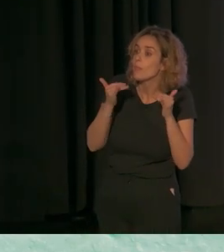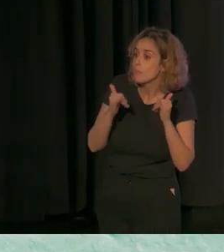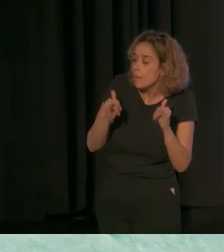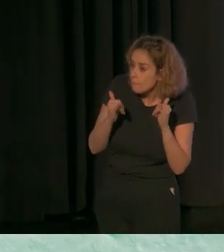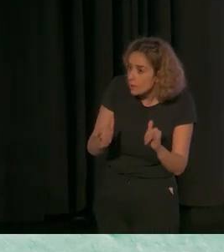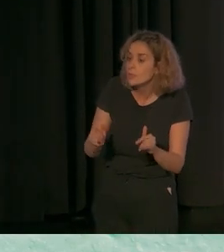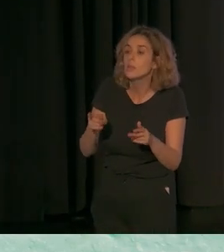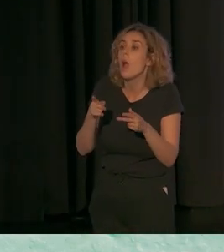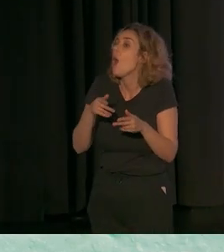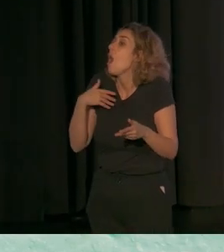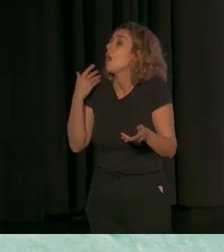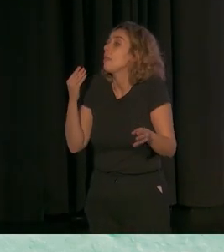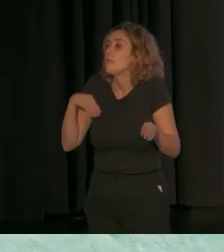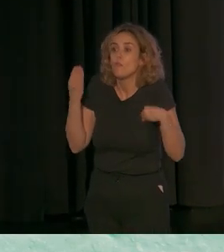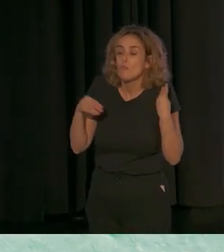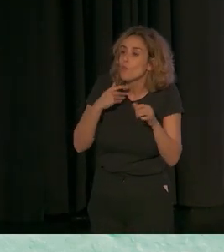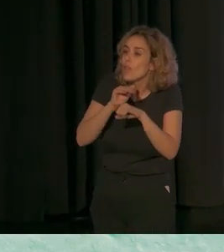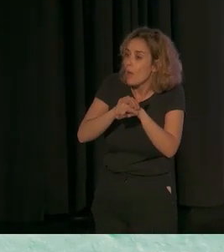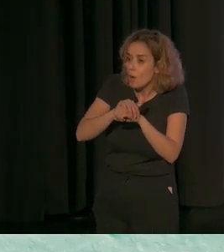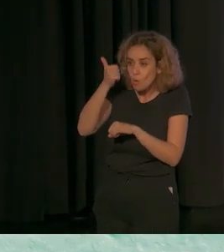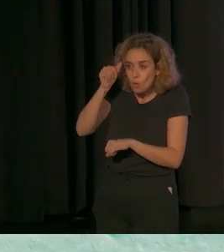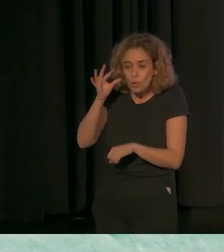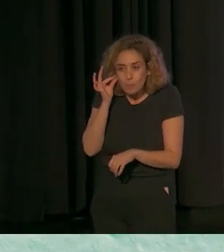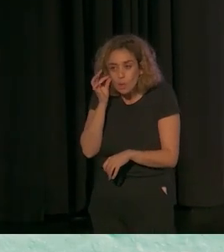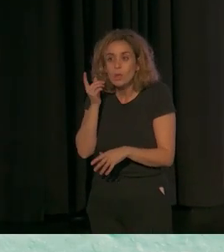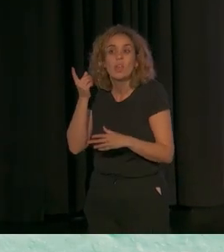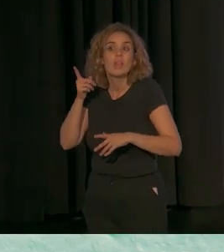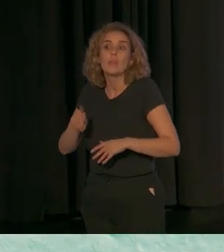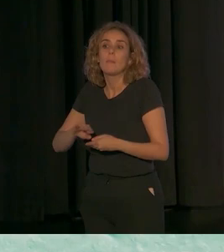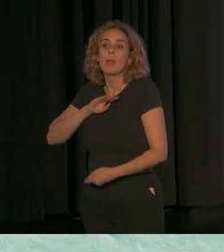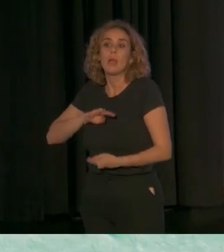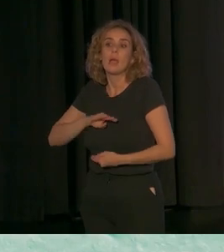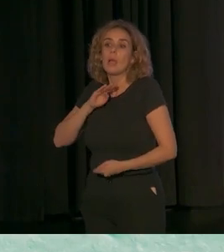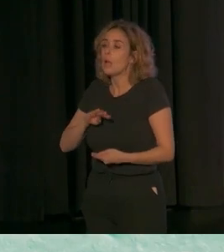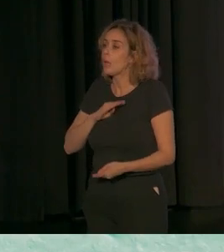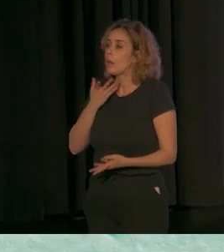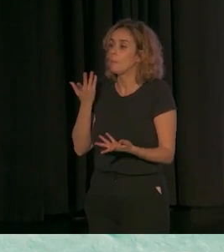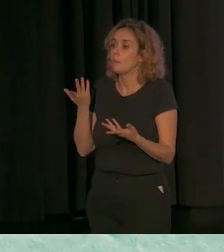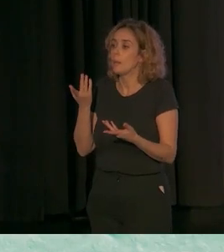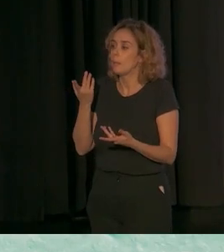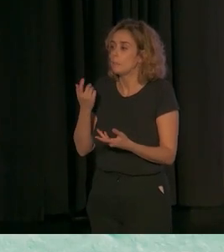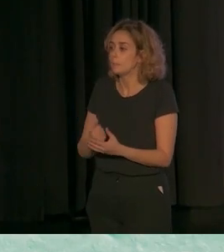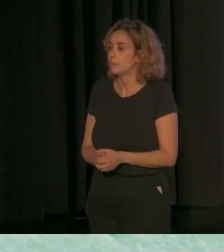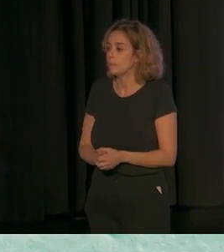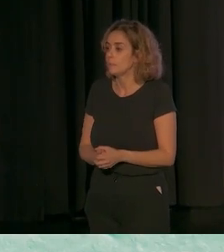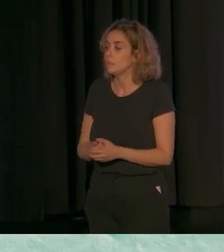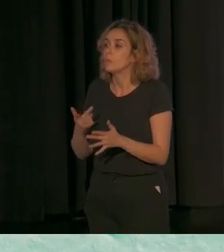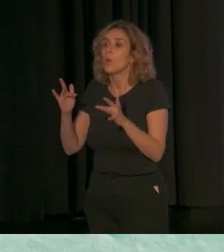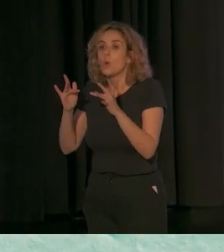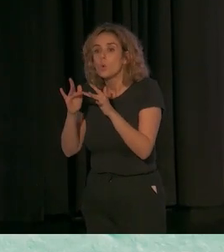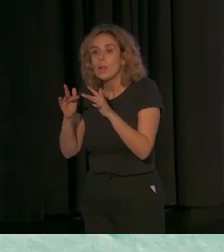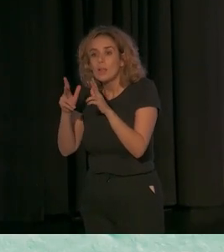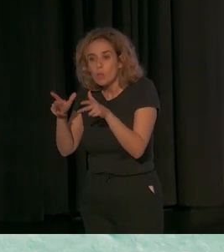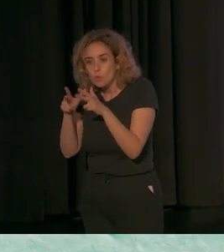vayan a fiestas, que salgan con sus amigos y también, sobre todo, que sean capaces de discernir cuándo una relación